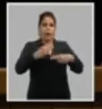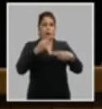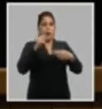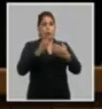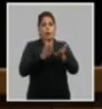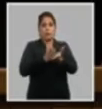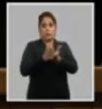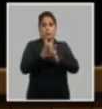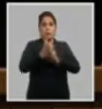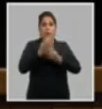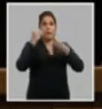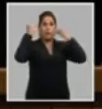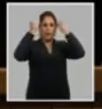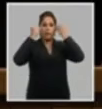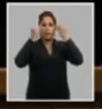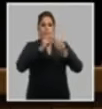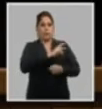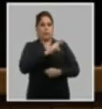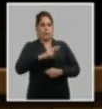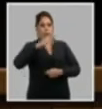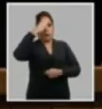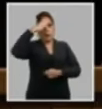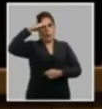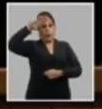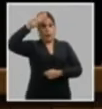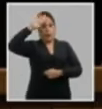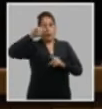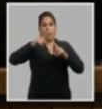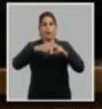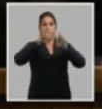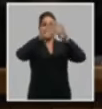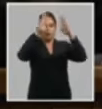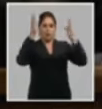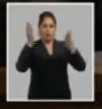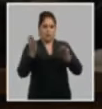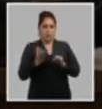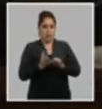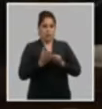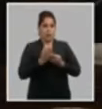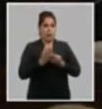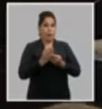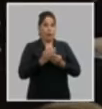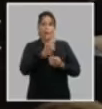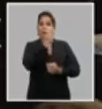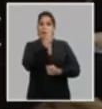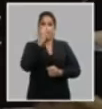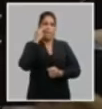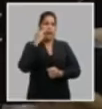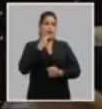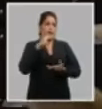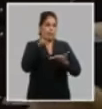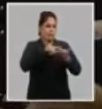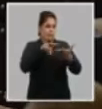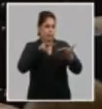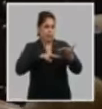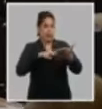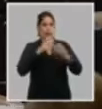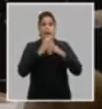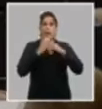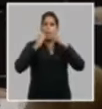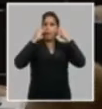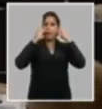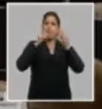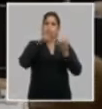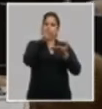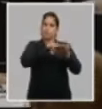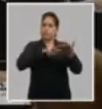avanzado del pensamiento revolucionario cubano y universal el ideario martiano el marxismo leninismo